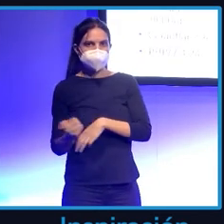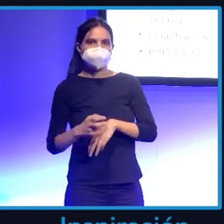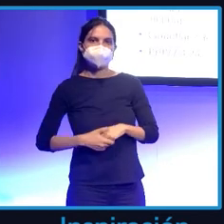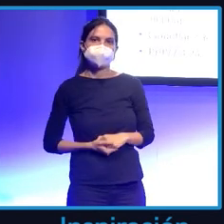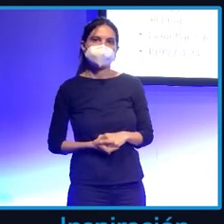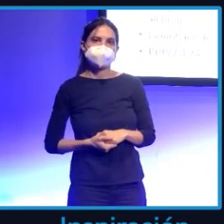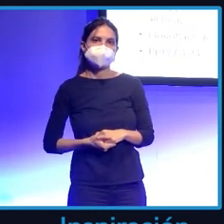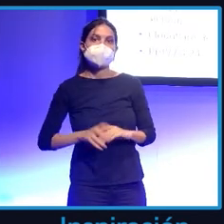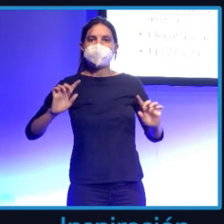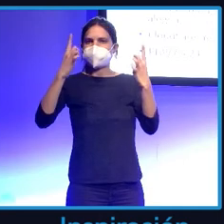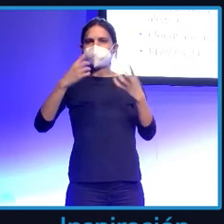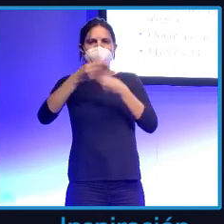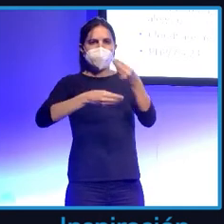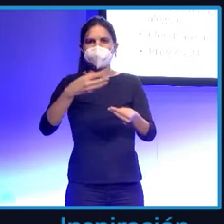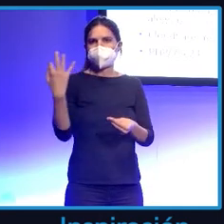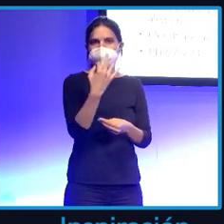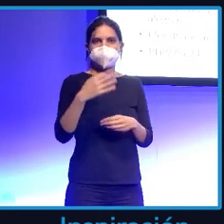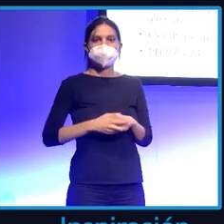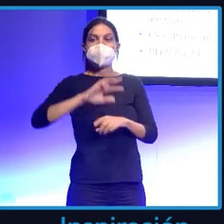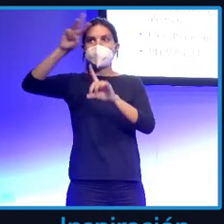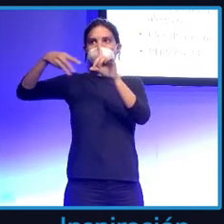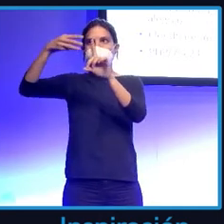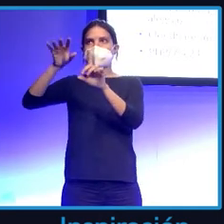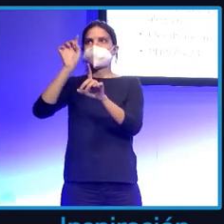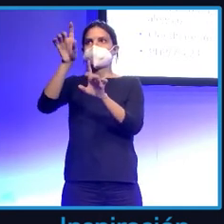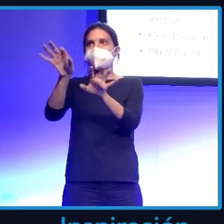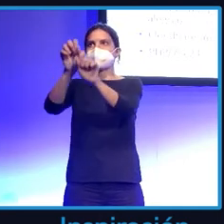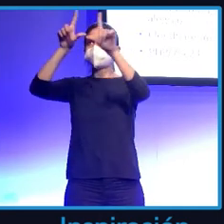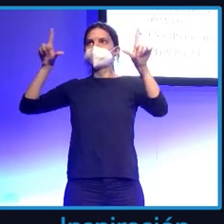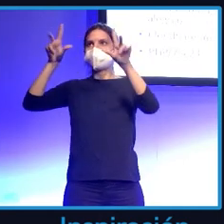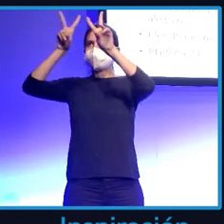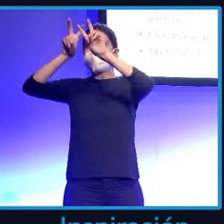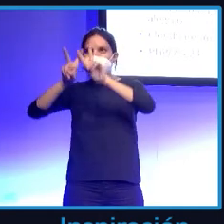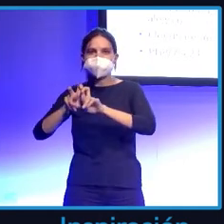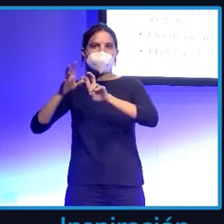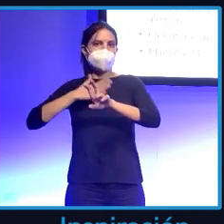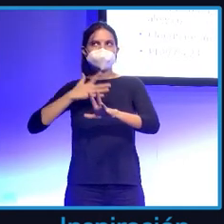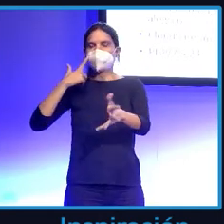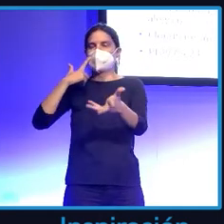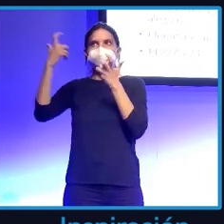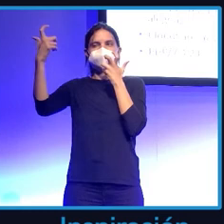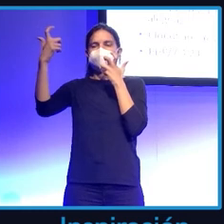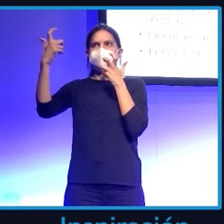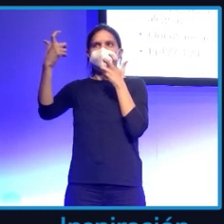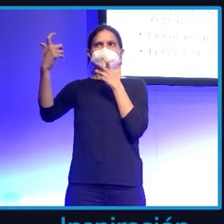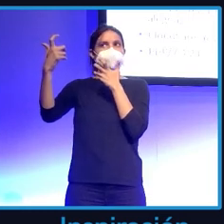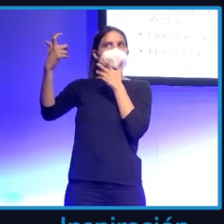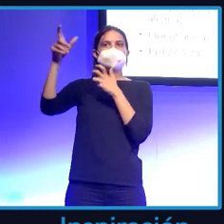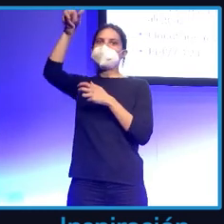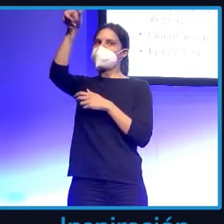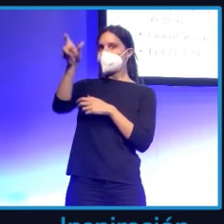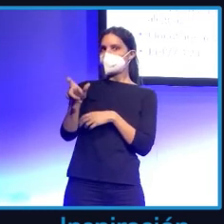Lo primero que hago es investigar la página web. Claro, a mí lo que me llama la atención es que una persona que